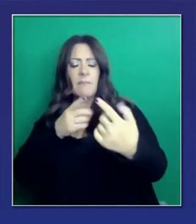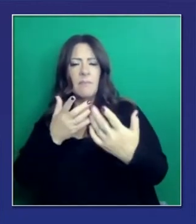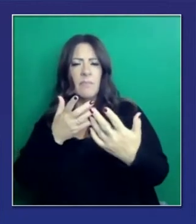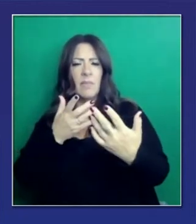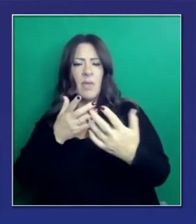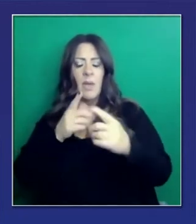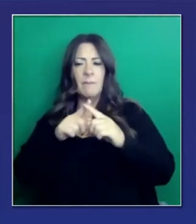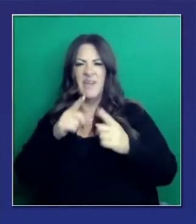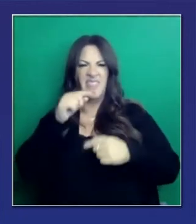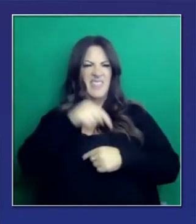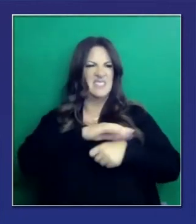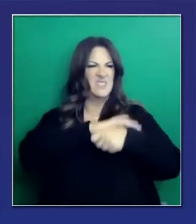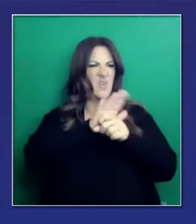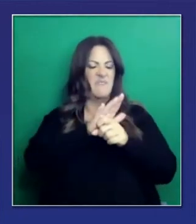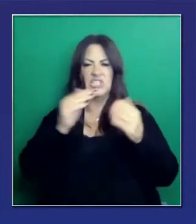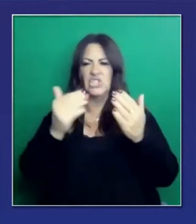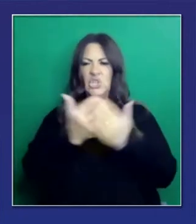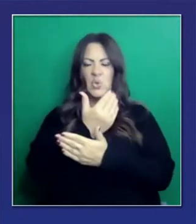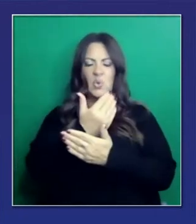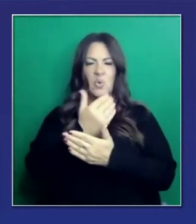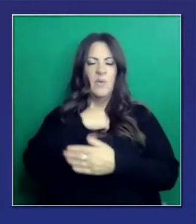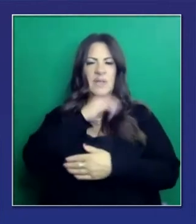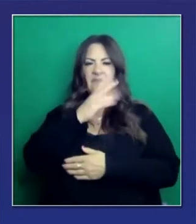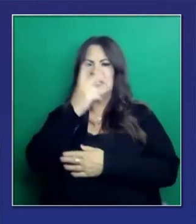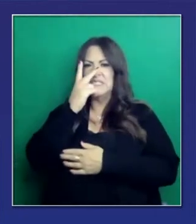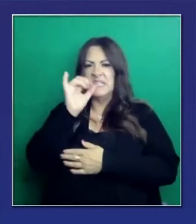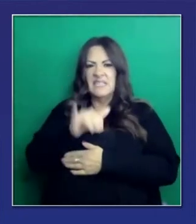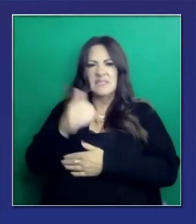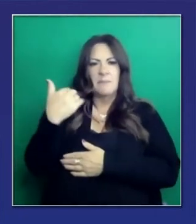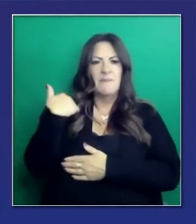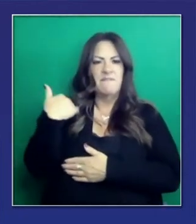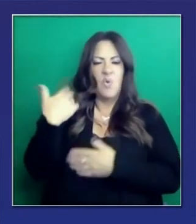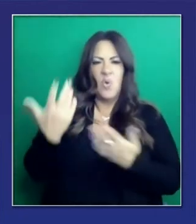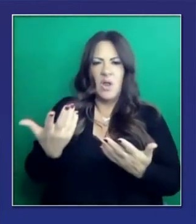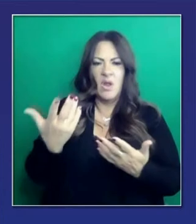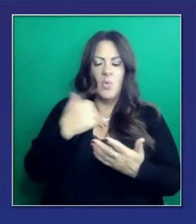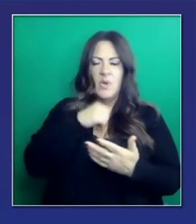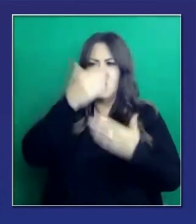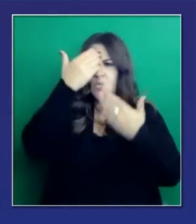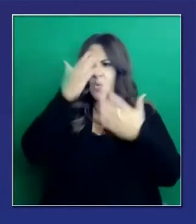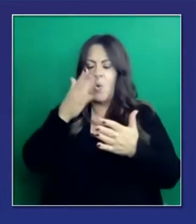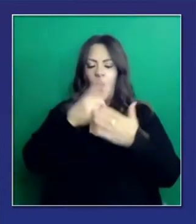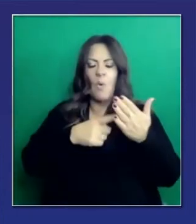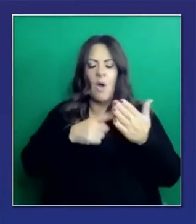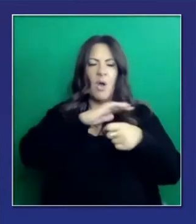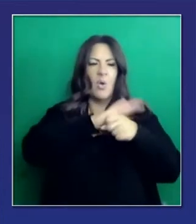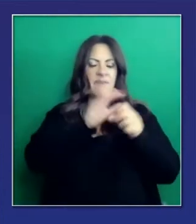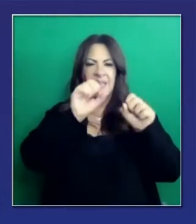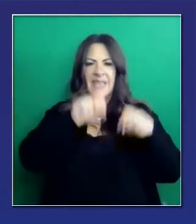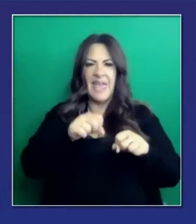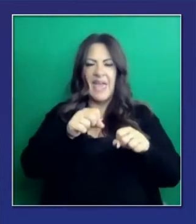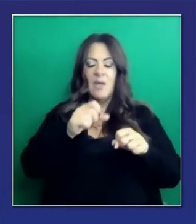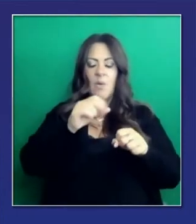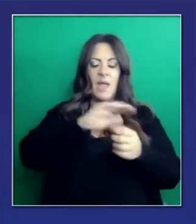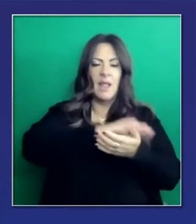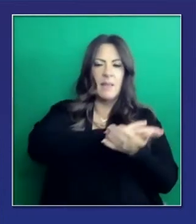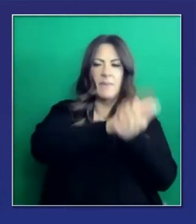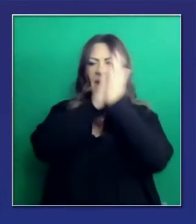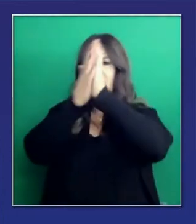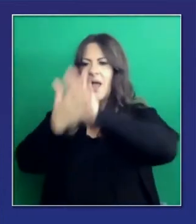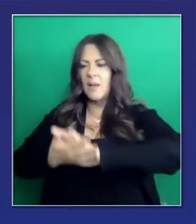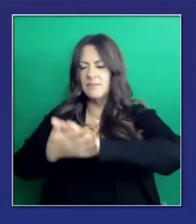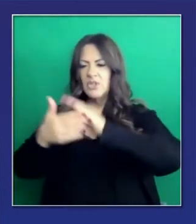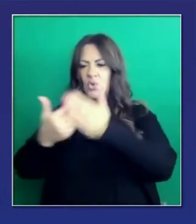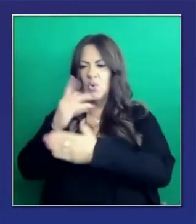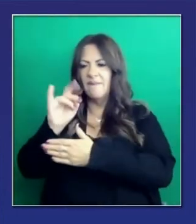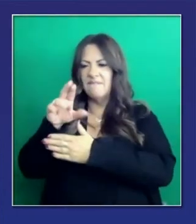uno que jamás hemos visto. No sabemos qué va a hacer este contrincante. Tenemos que